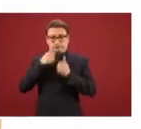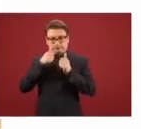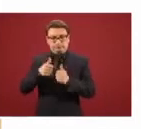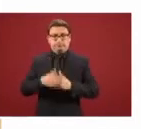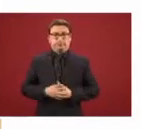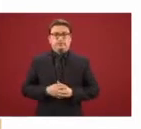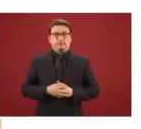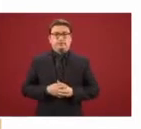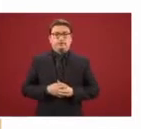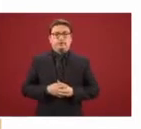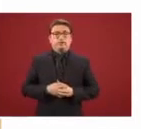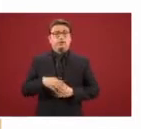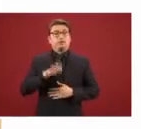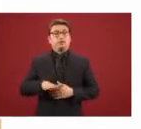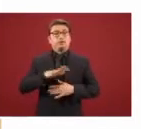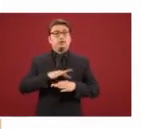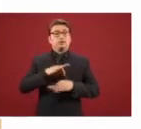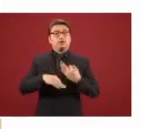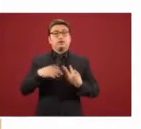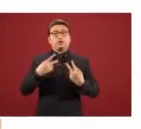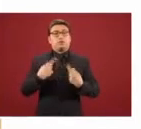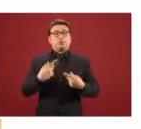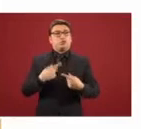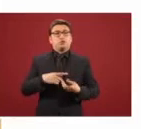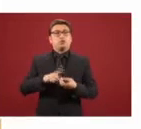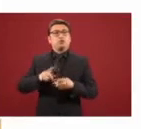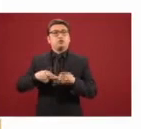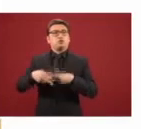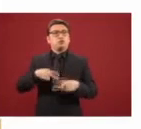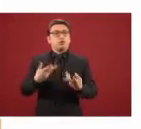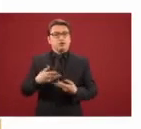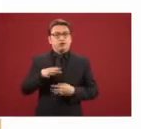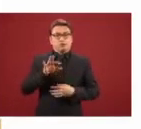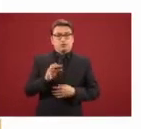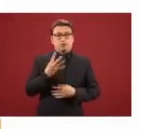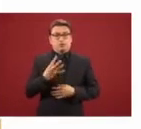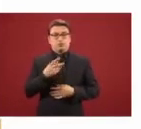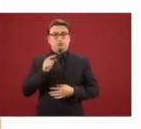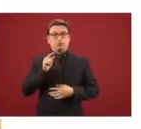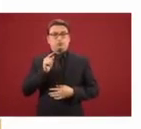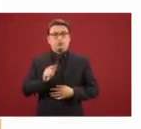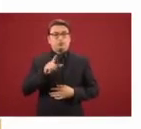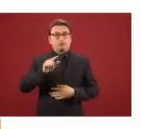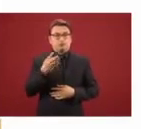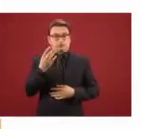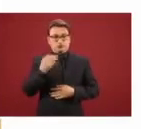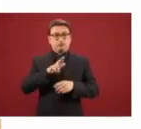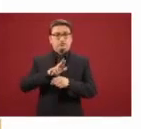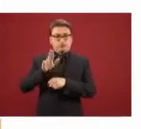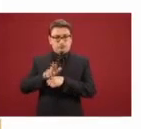Y el origen de las personas en estas cifras es el 44.79 por ciento de Honduras,